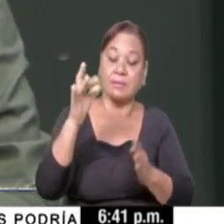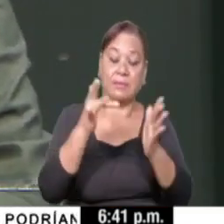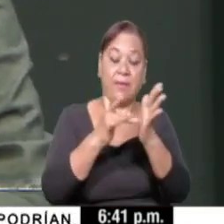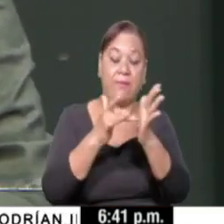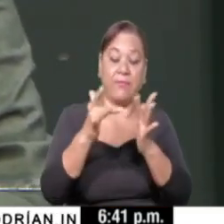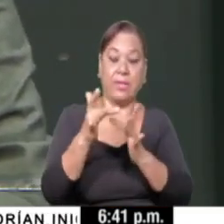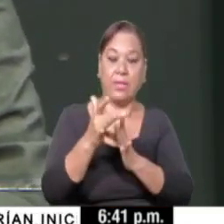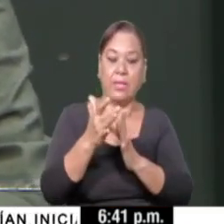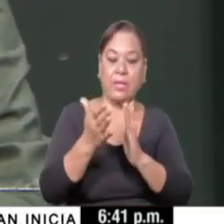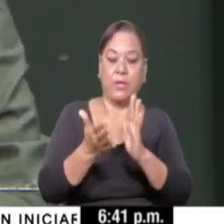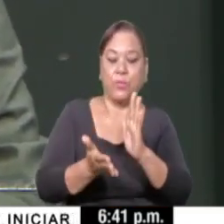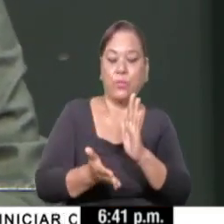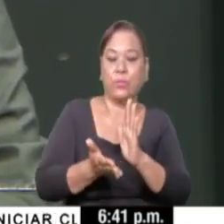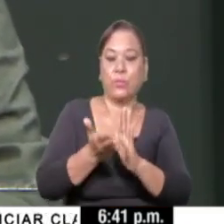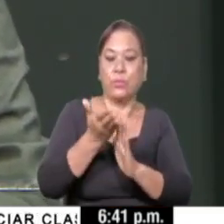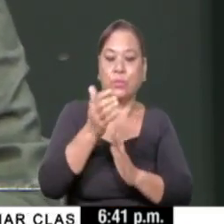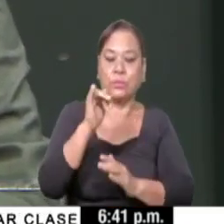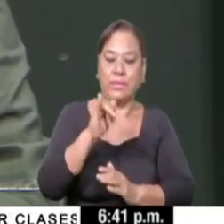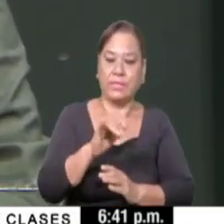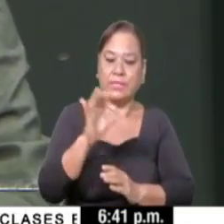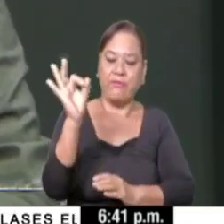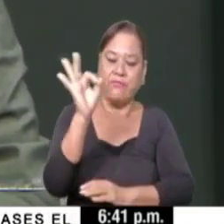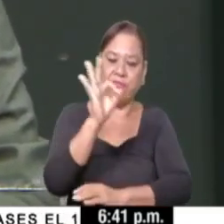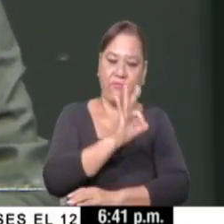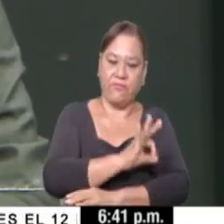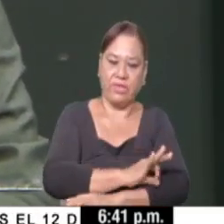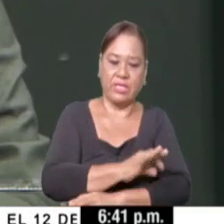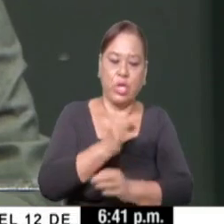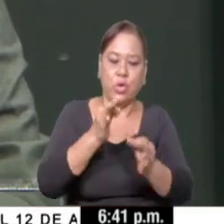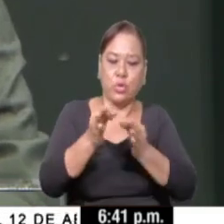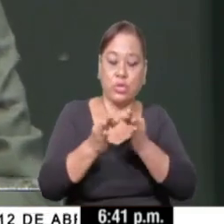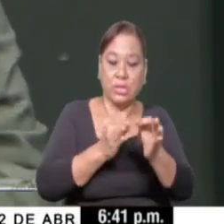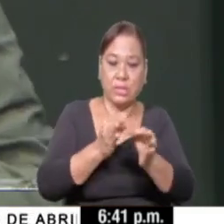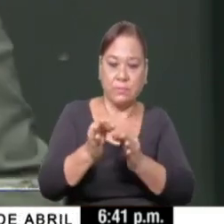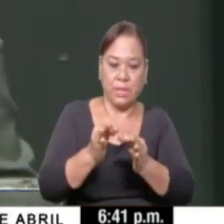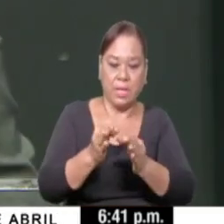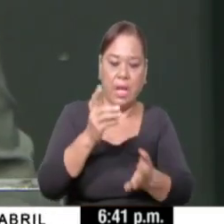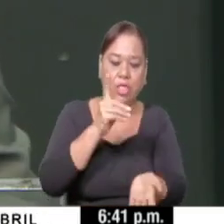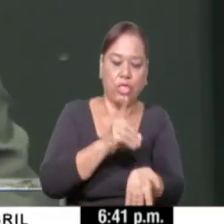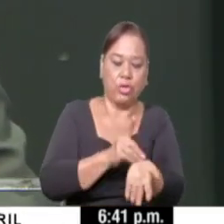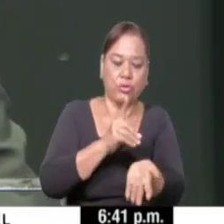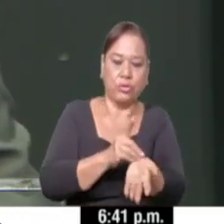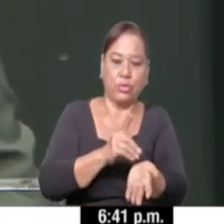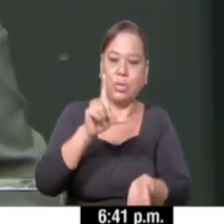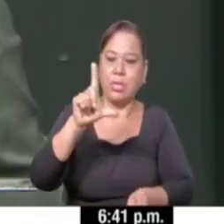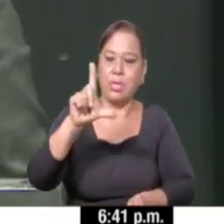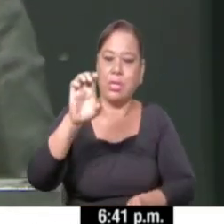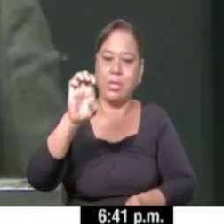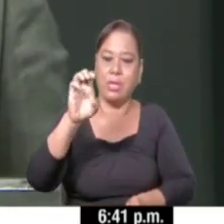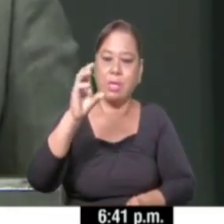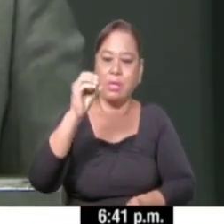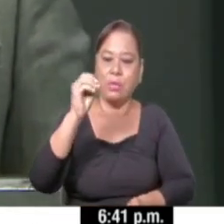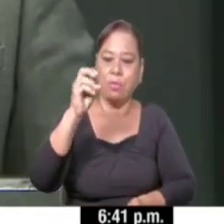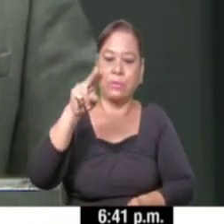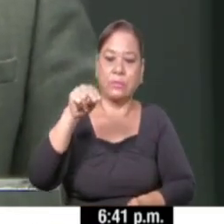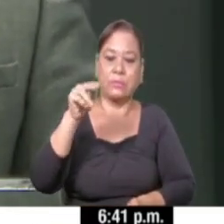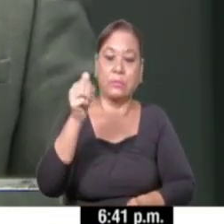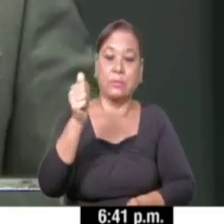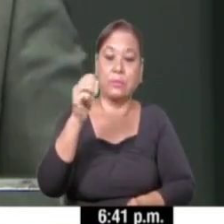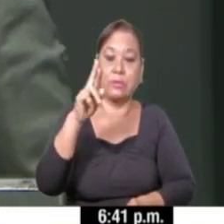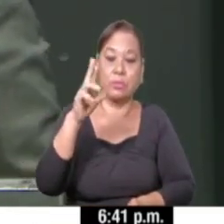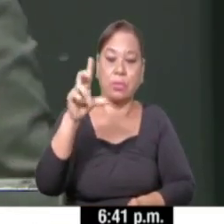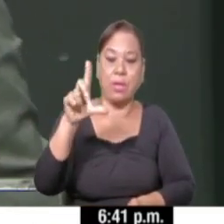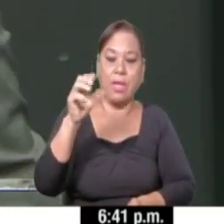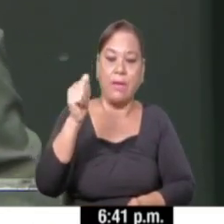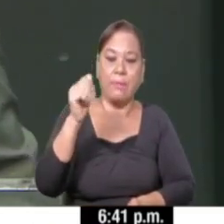Índice de Reproducción Efectiva para la Fecha, no los detalla el Dr. Labrador, Jefe Nacional de Epidemiología del Ministerio de